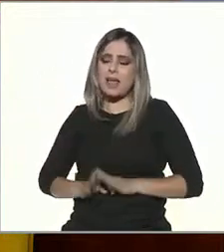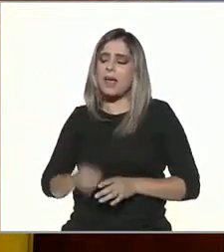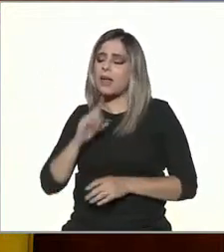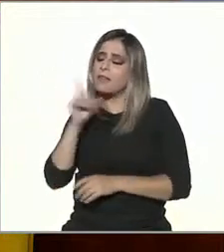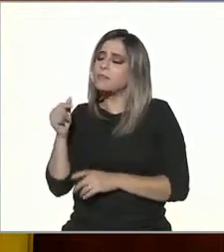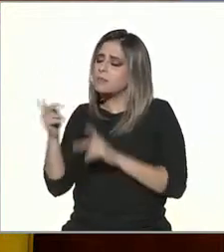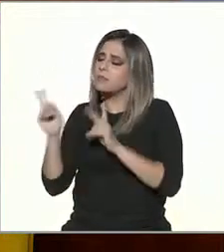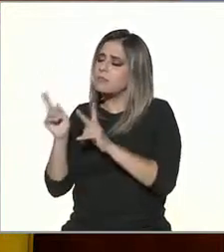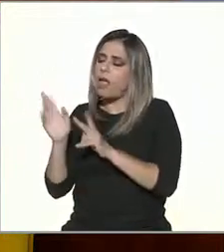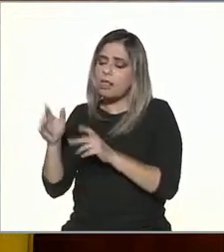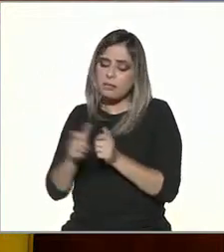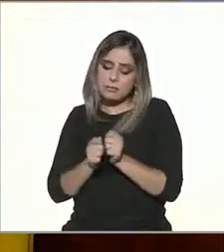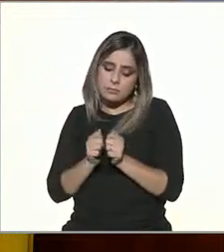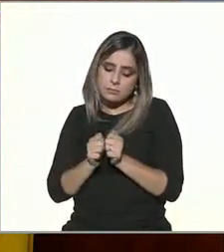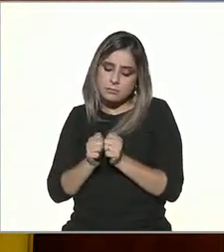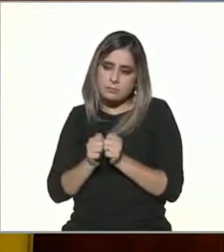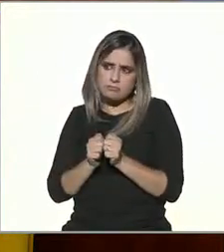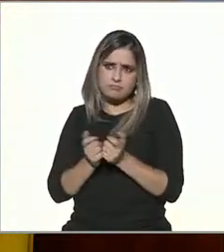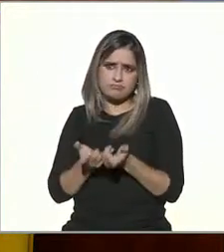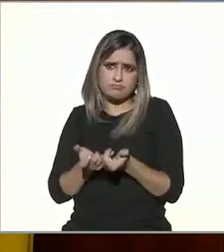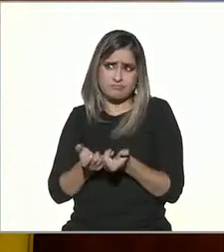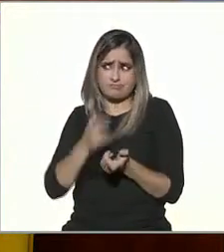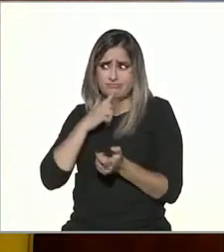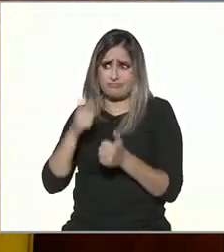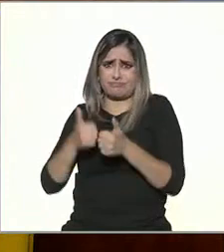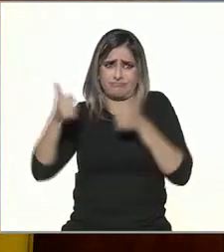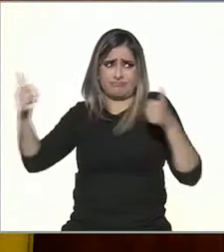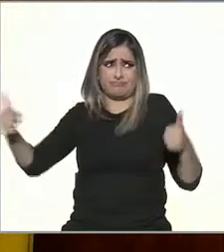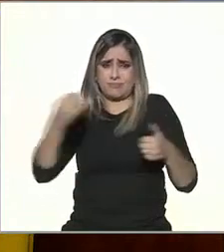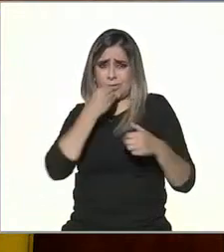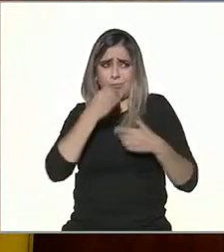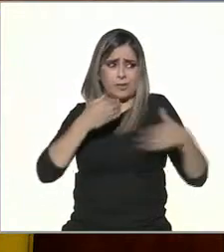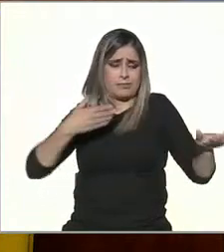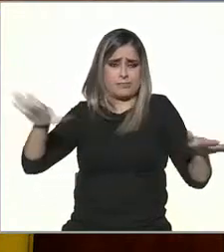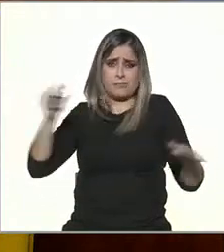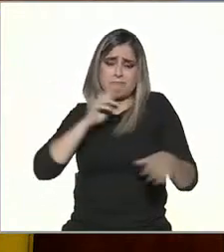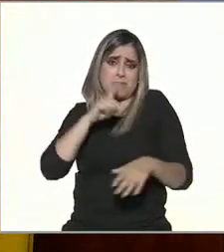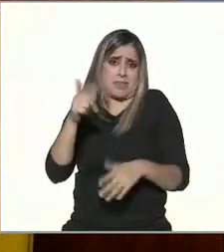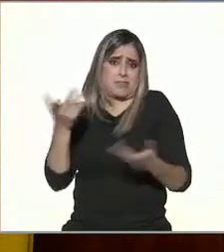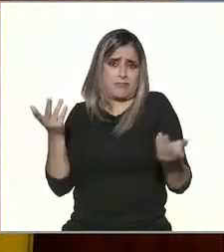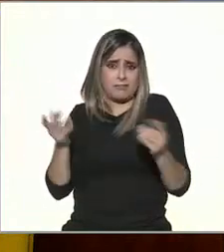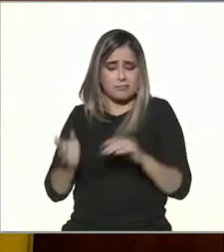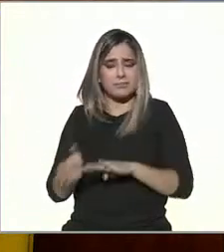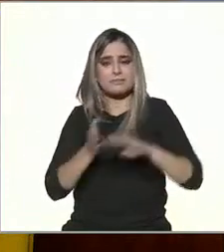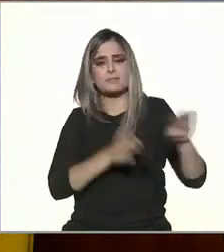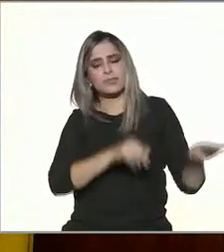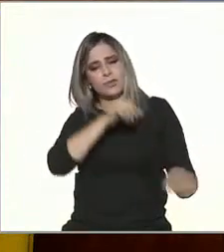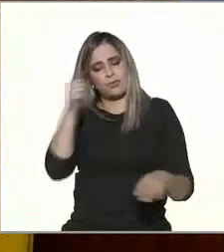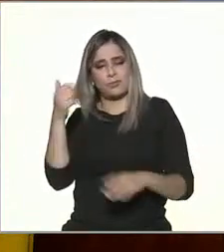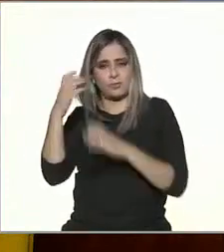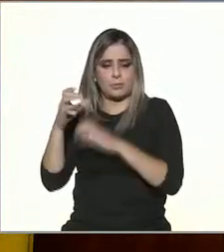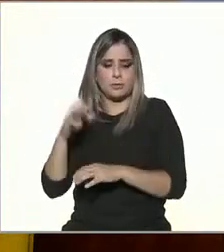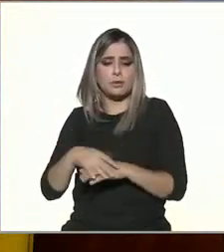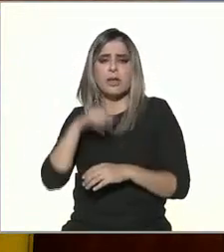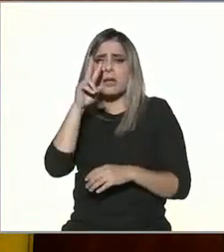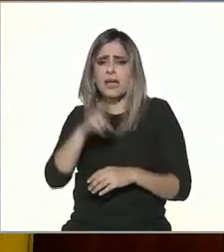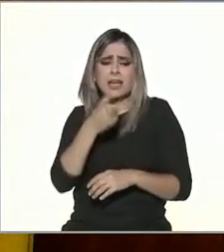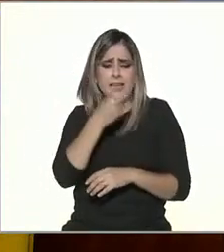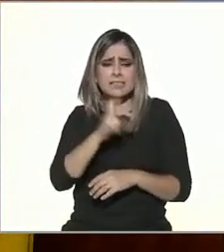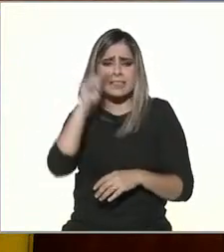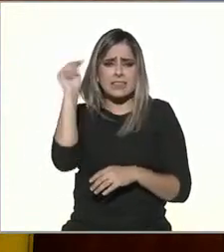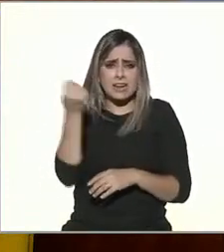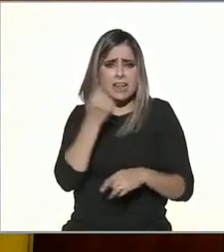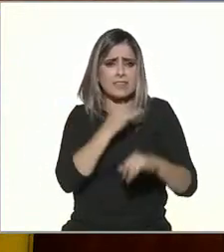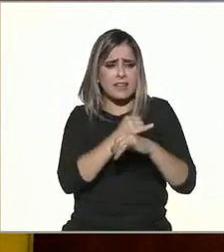pienso que mejor que cada quien come en su casa. Y tenemos una más que nos cuenta Héctor. No es que esté mal avanzar